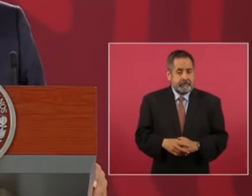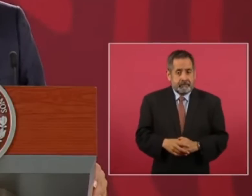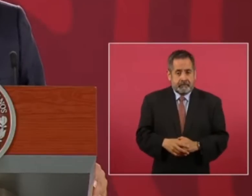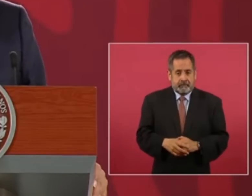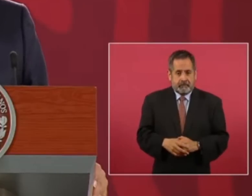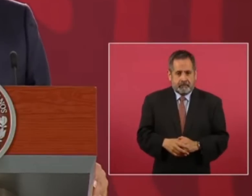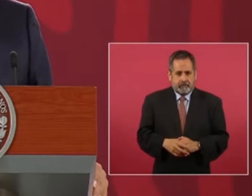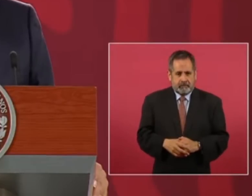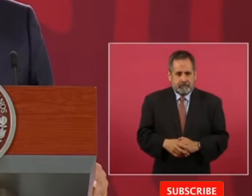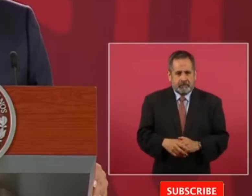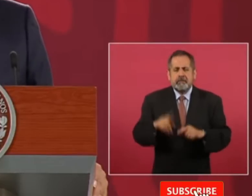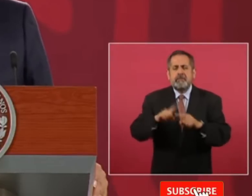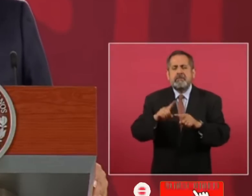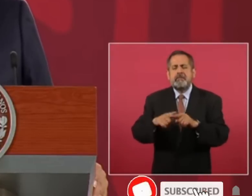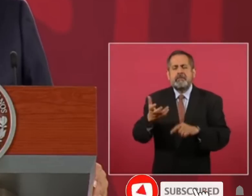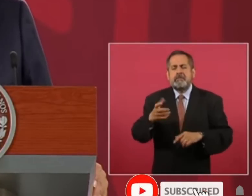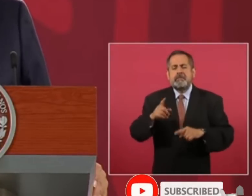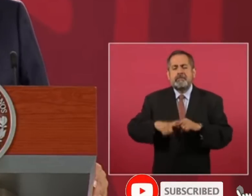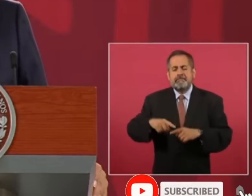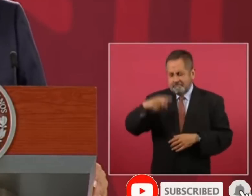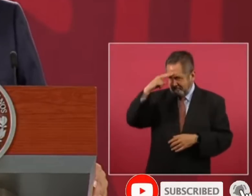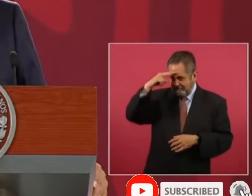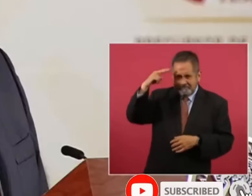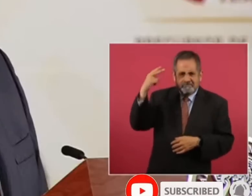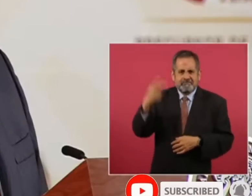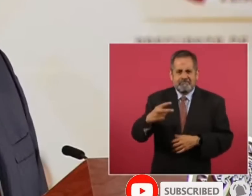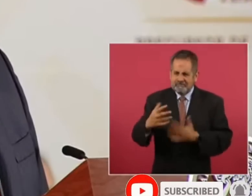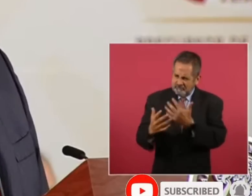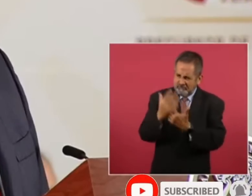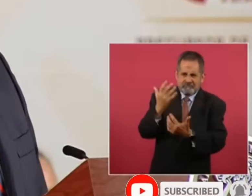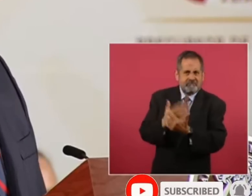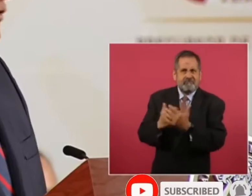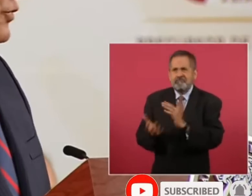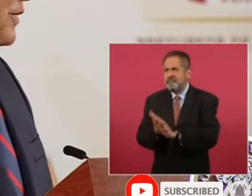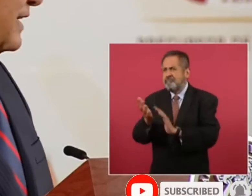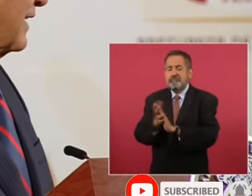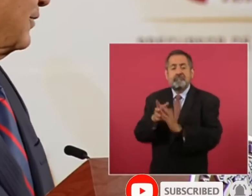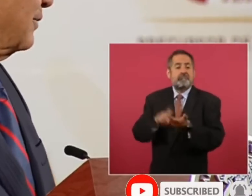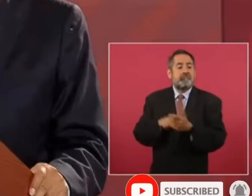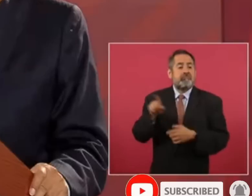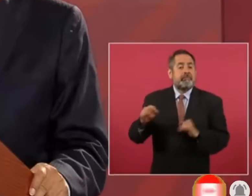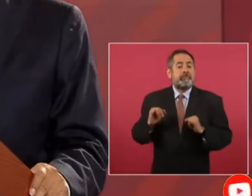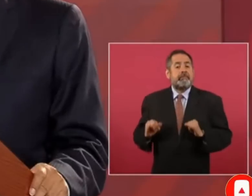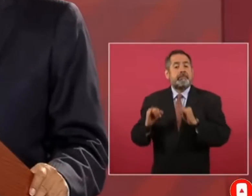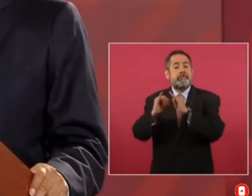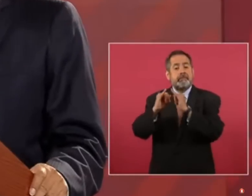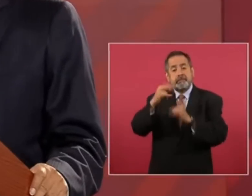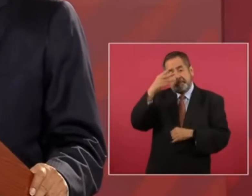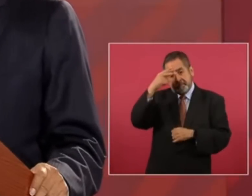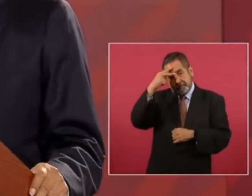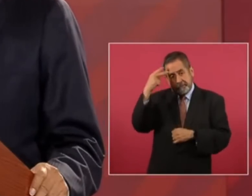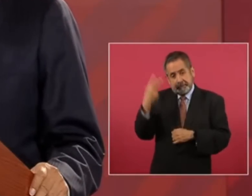¿quiénes hicieron mexicanos del instituto mexicano del petróleo